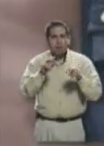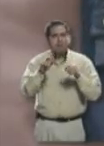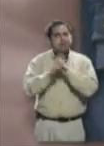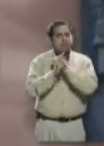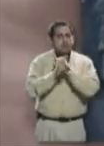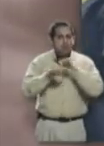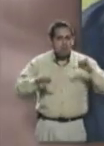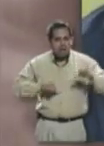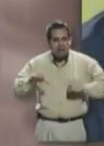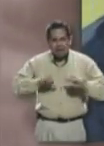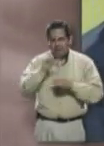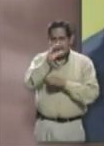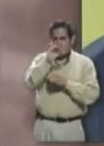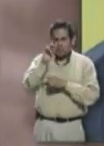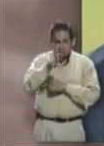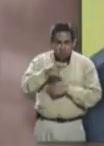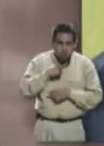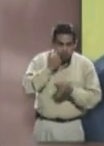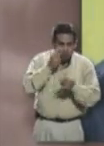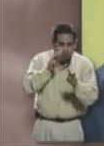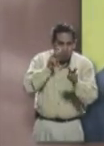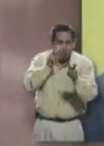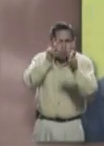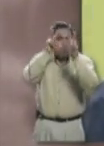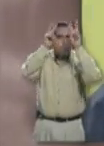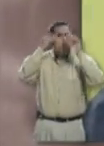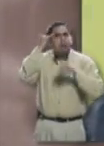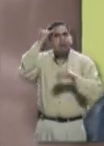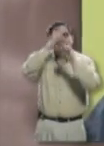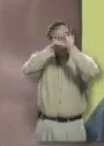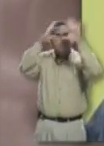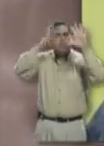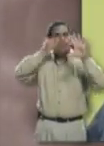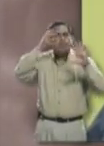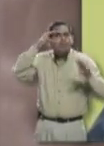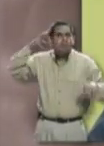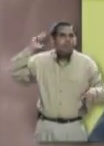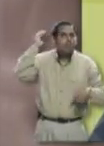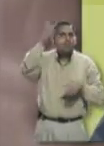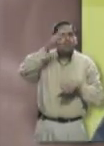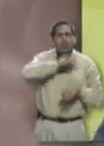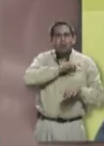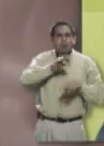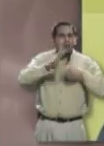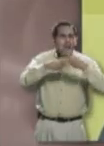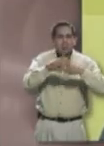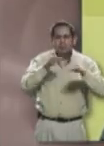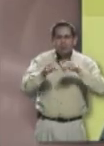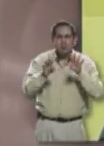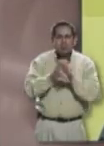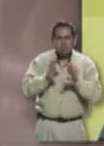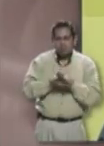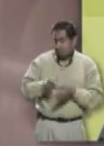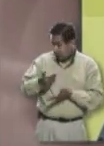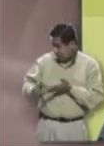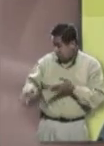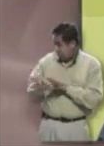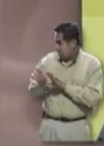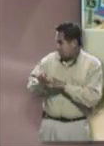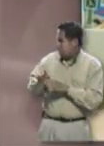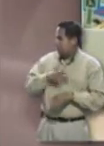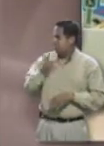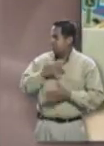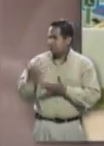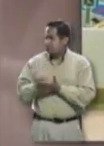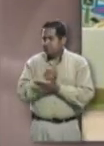acción. Siempre era una ilusión de llegar a ser como aquellos deportistas que se han llegado a destacar. Y ahora que lo eres,